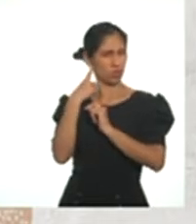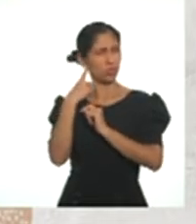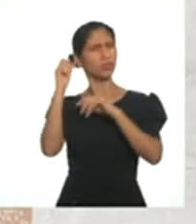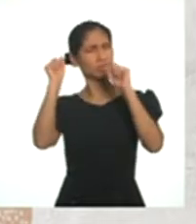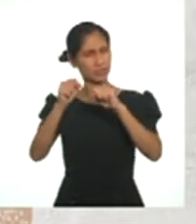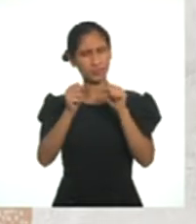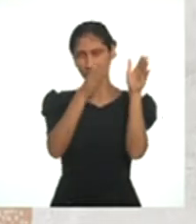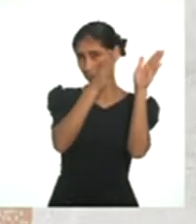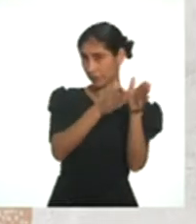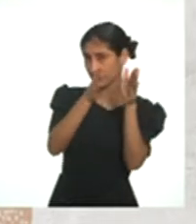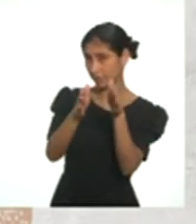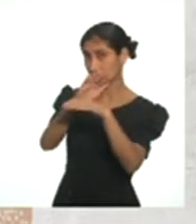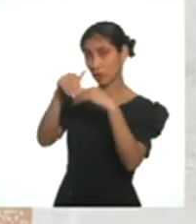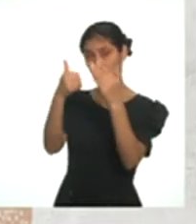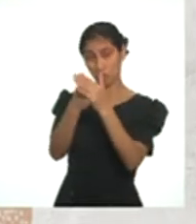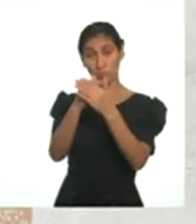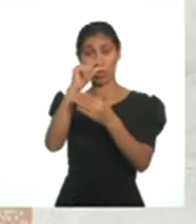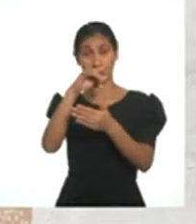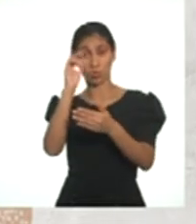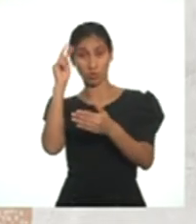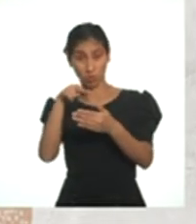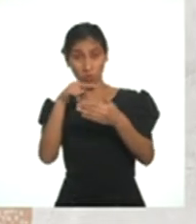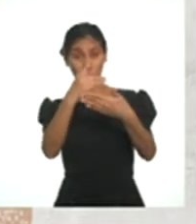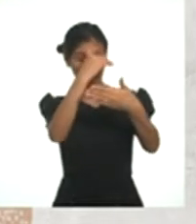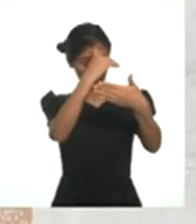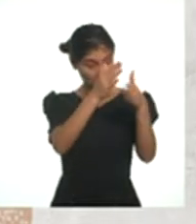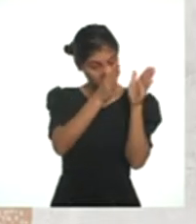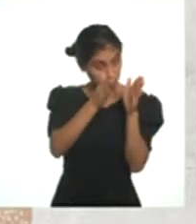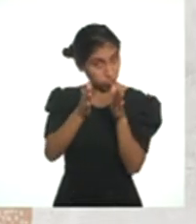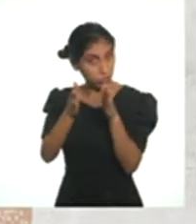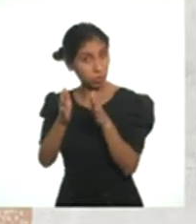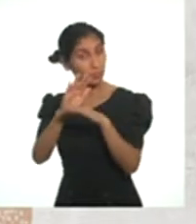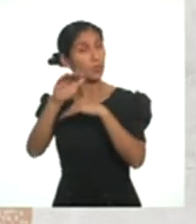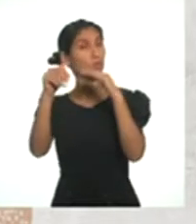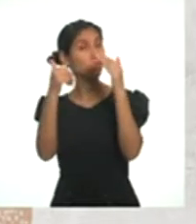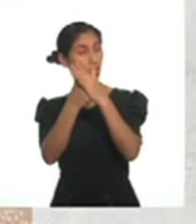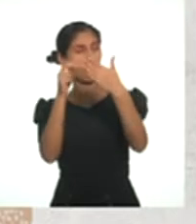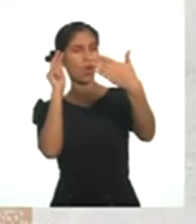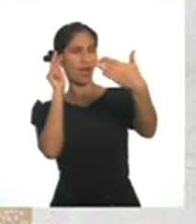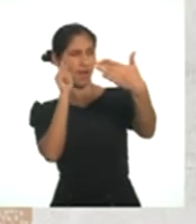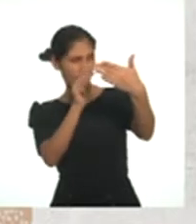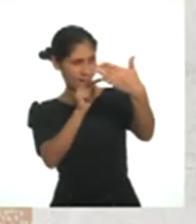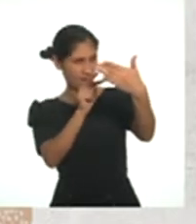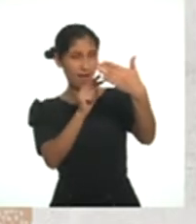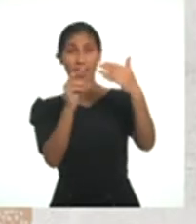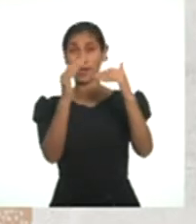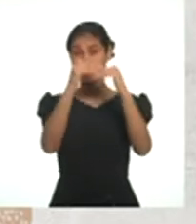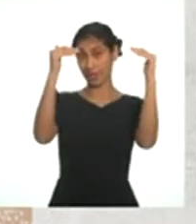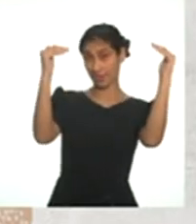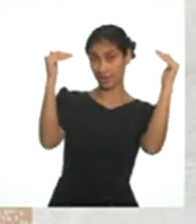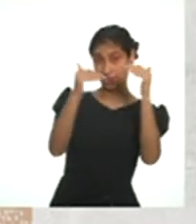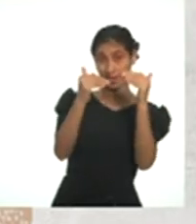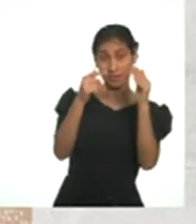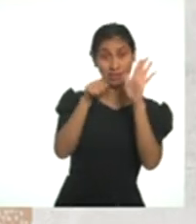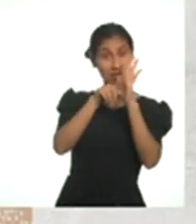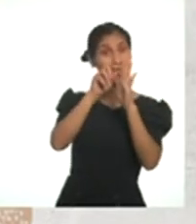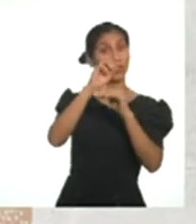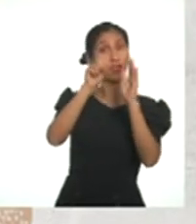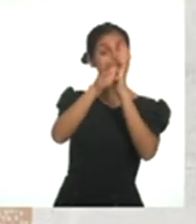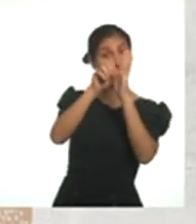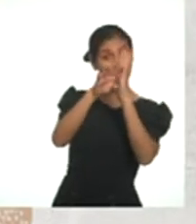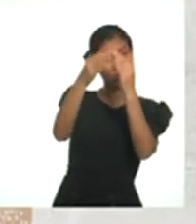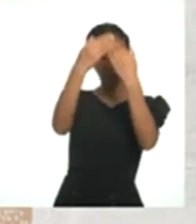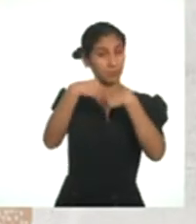organiza la información en un guión de reportaje. Todo lo que se ve va debajo de la columna de video